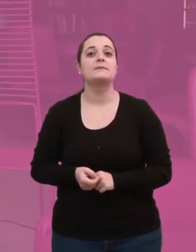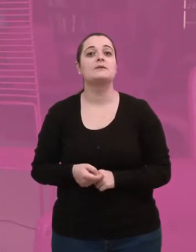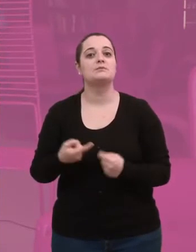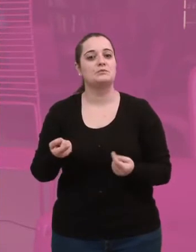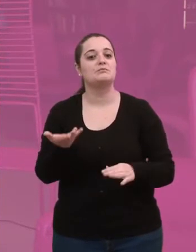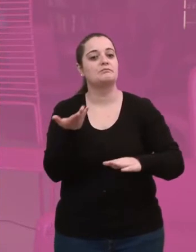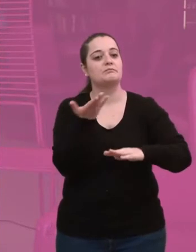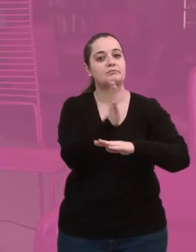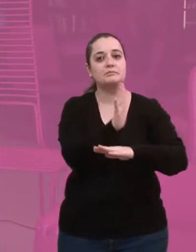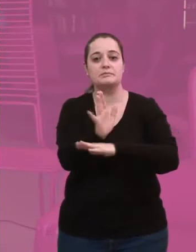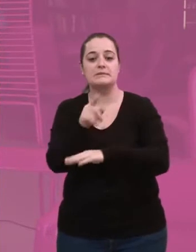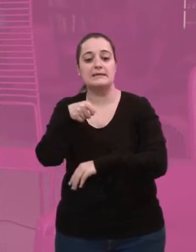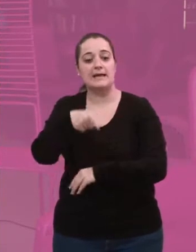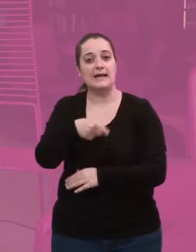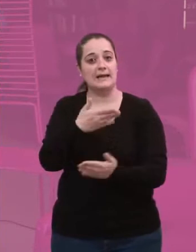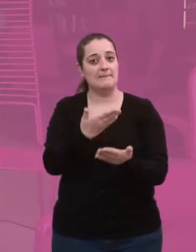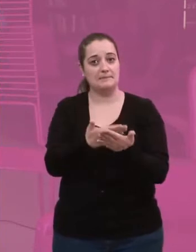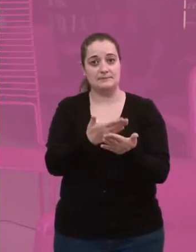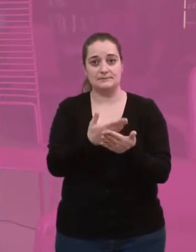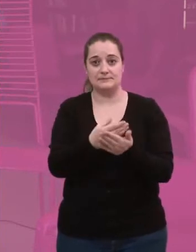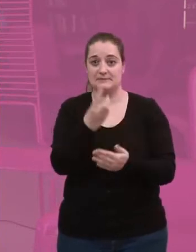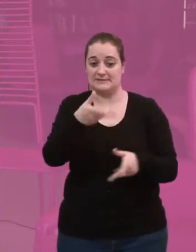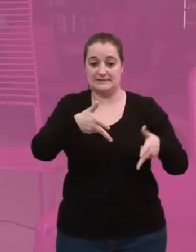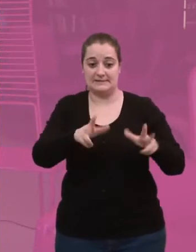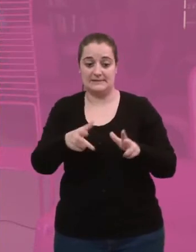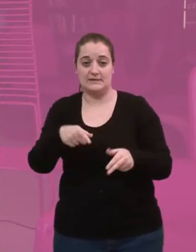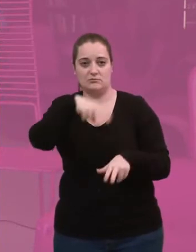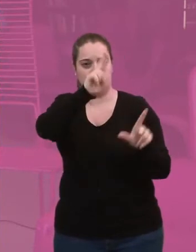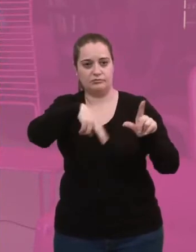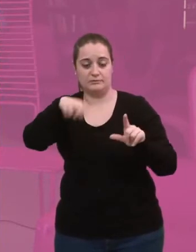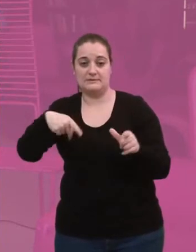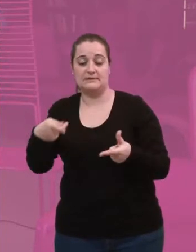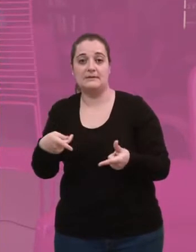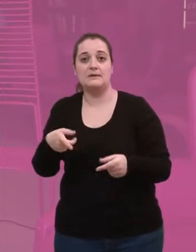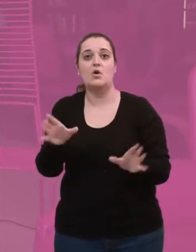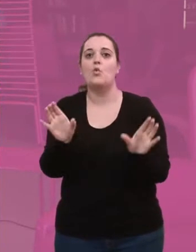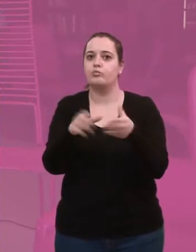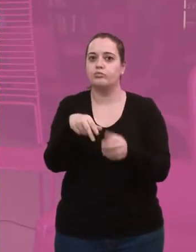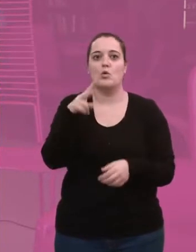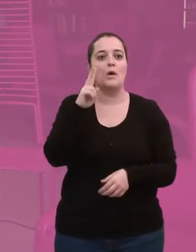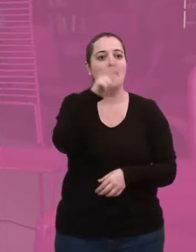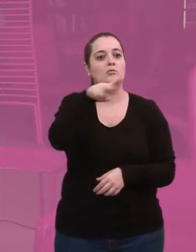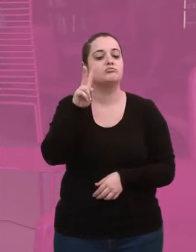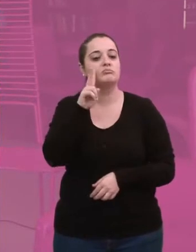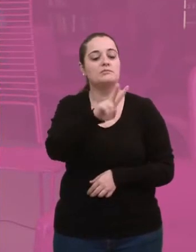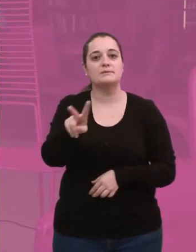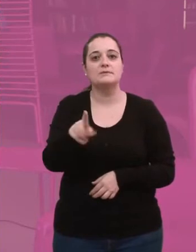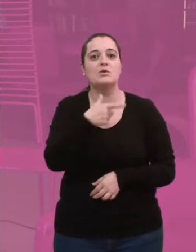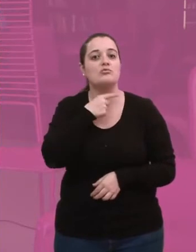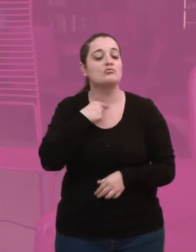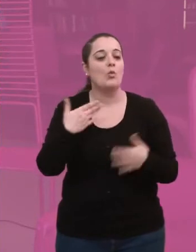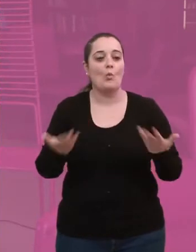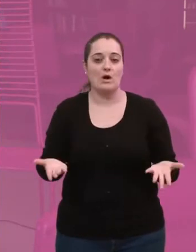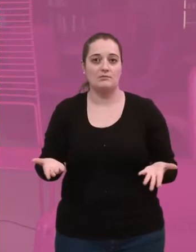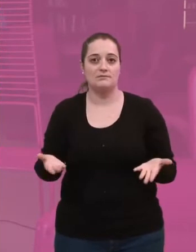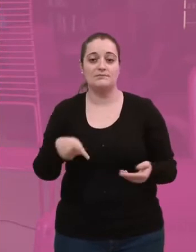Y bueno, traje unas muestras, unas sillas pintadas con los tres y fue una decisión del grupo y del museo, cual